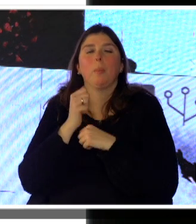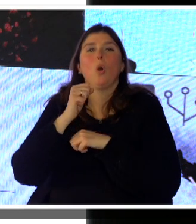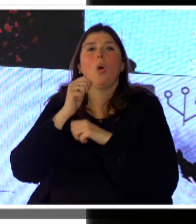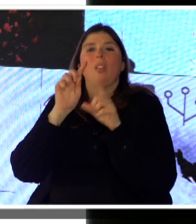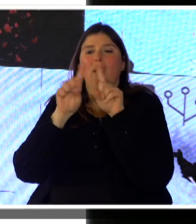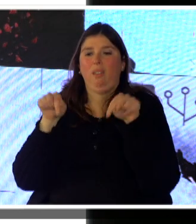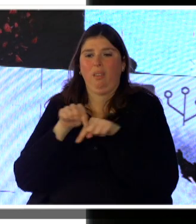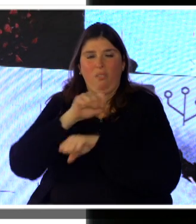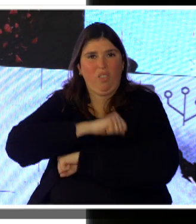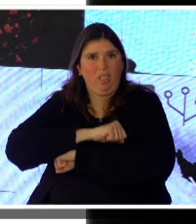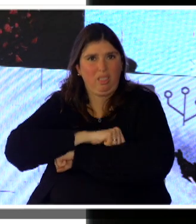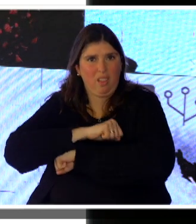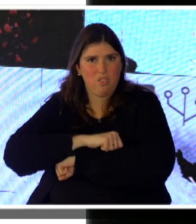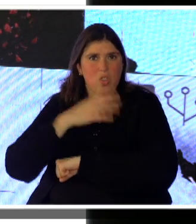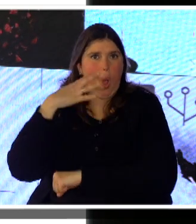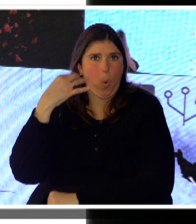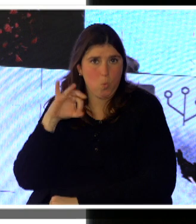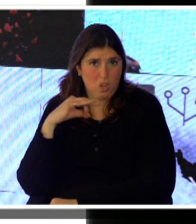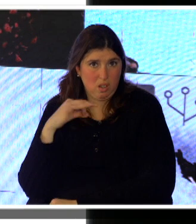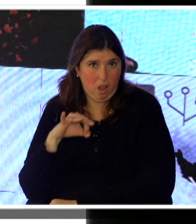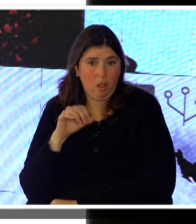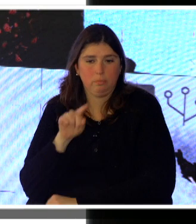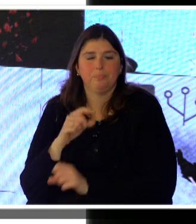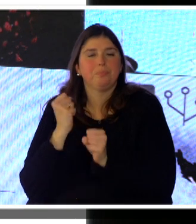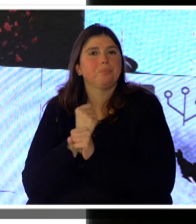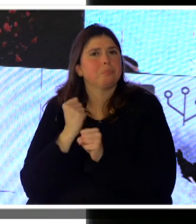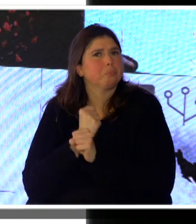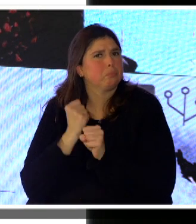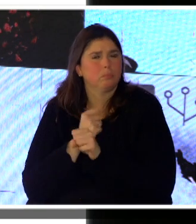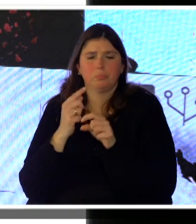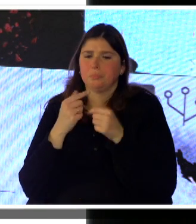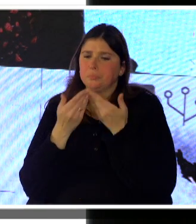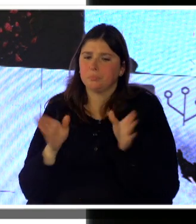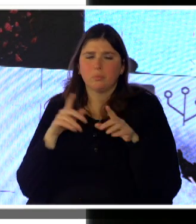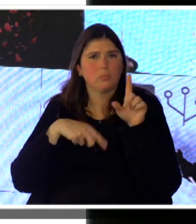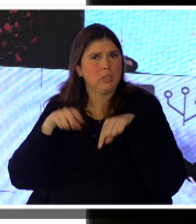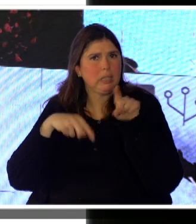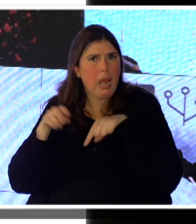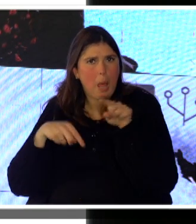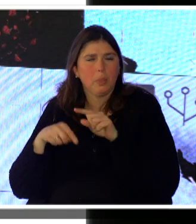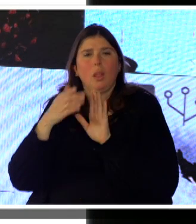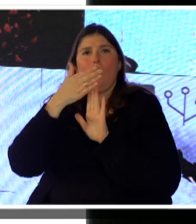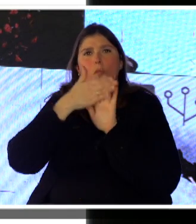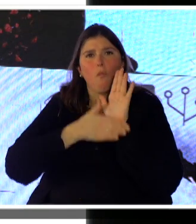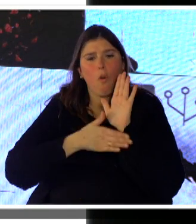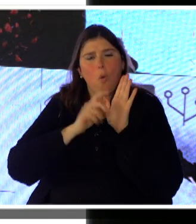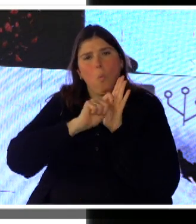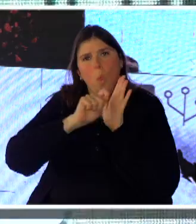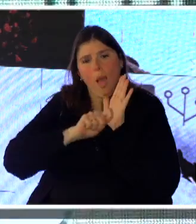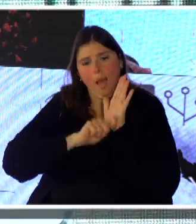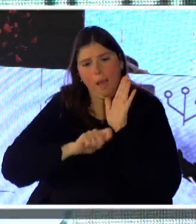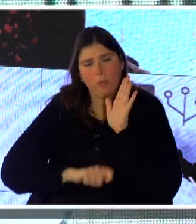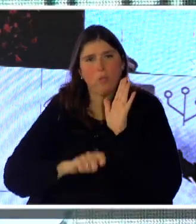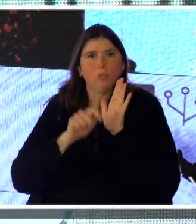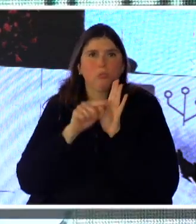hemos trabajado fuertemente en lo que es el frontend, en el inicio de trámites y por medio de formularios. Estos formularios son